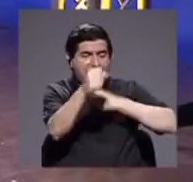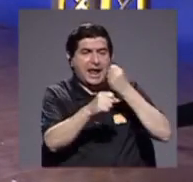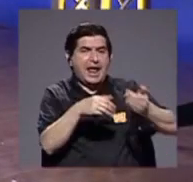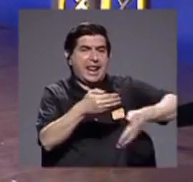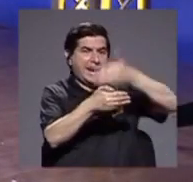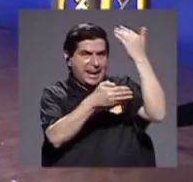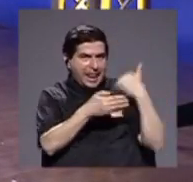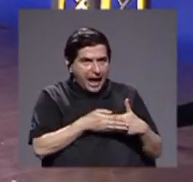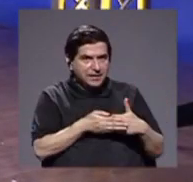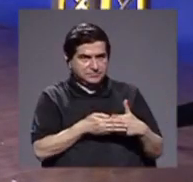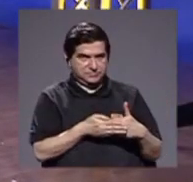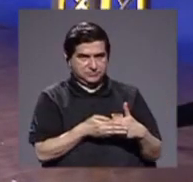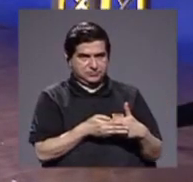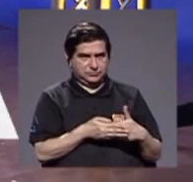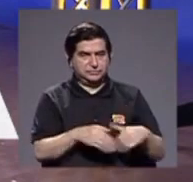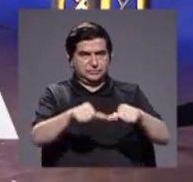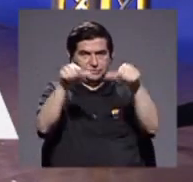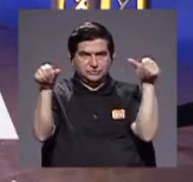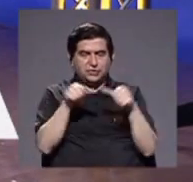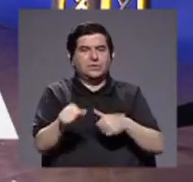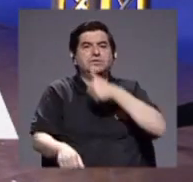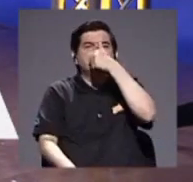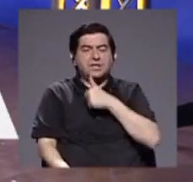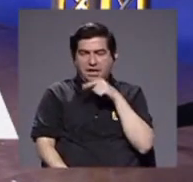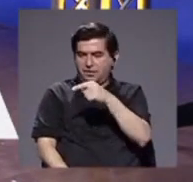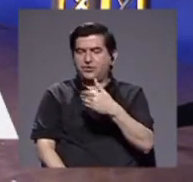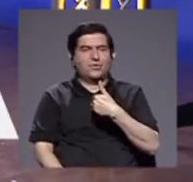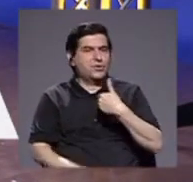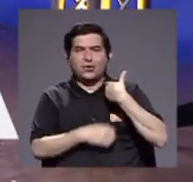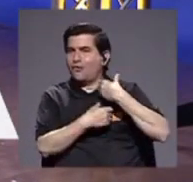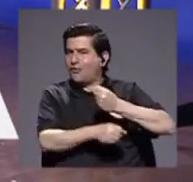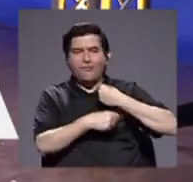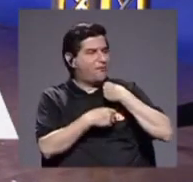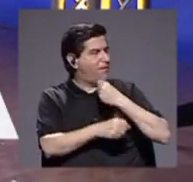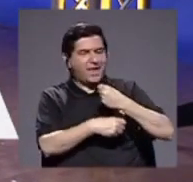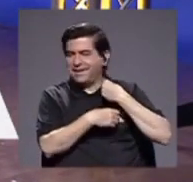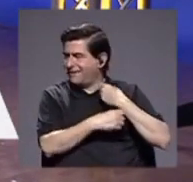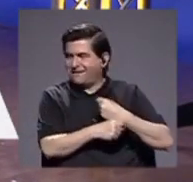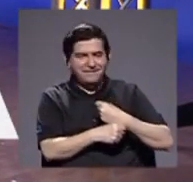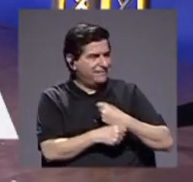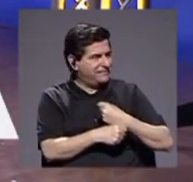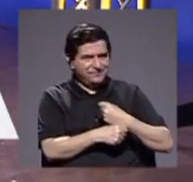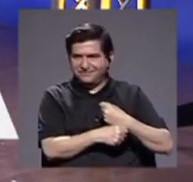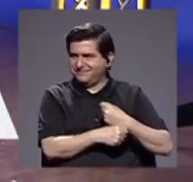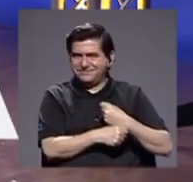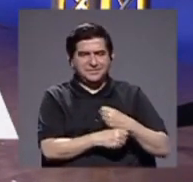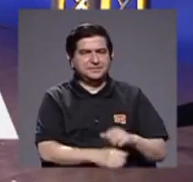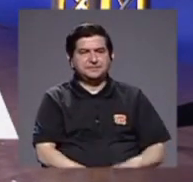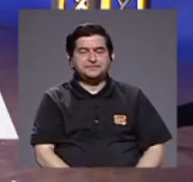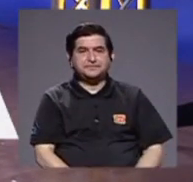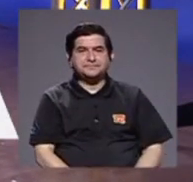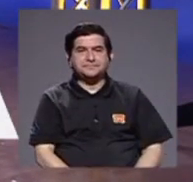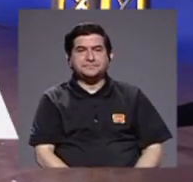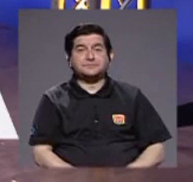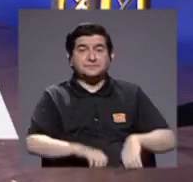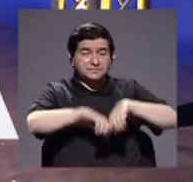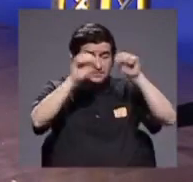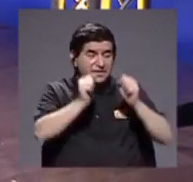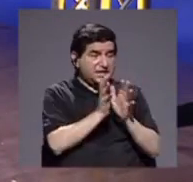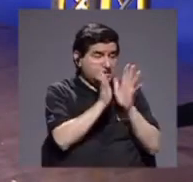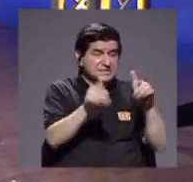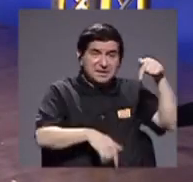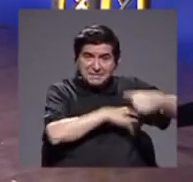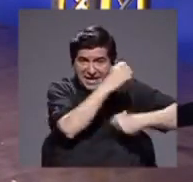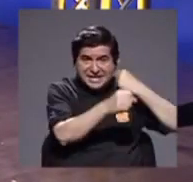los del sector privado no tuvieron huelga entonces los del sistema público